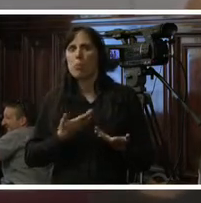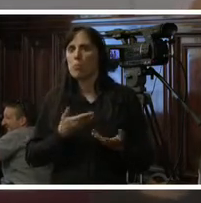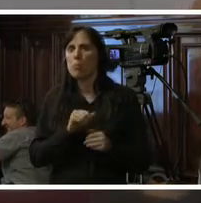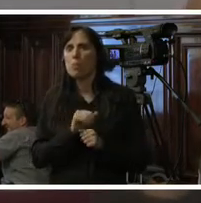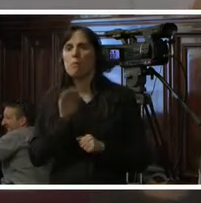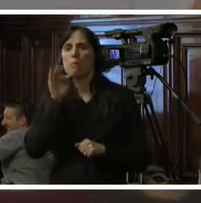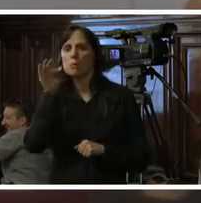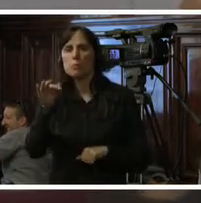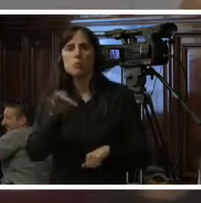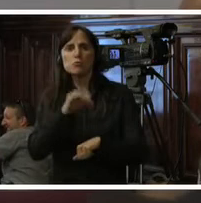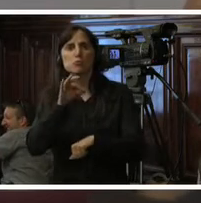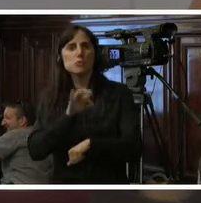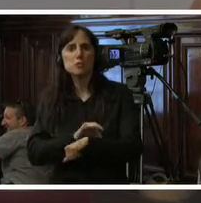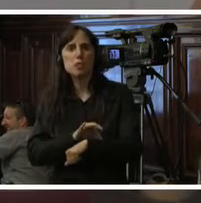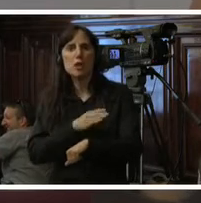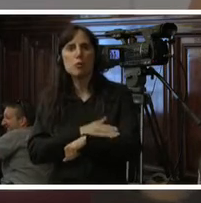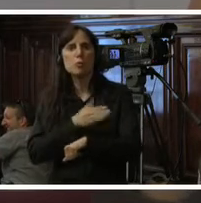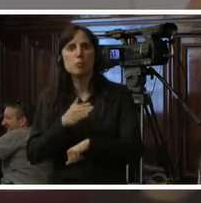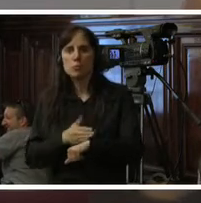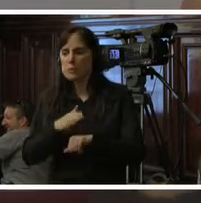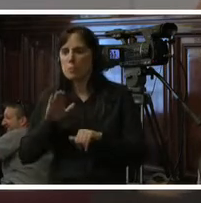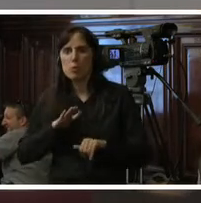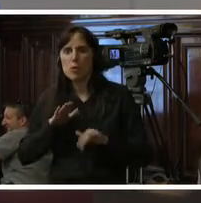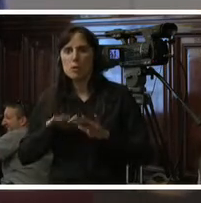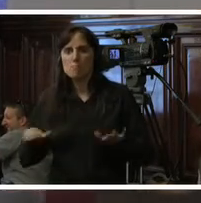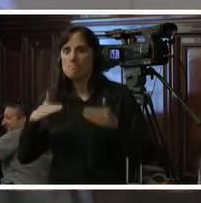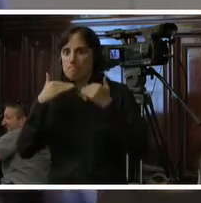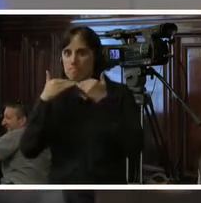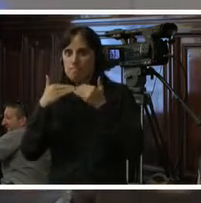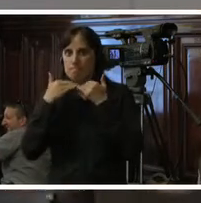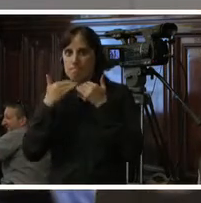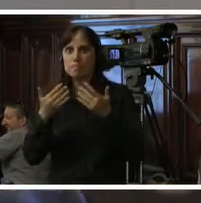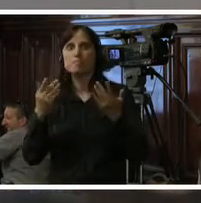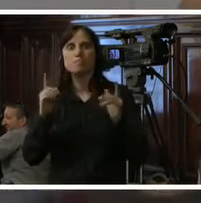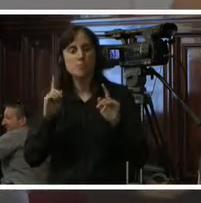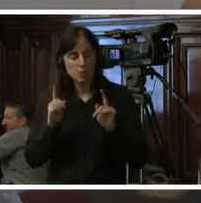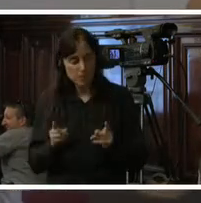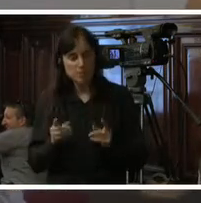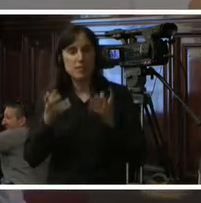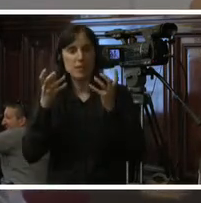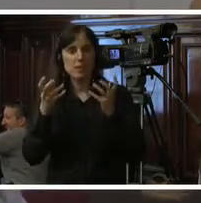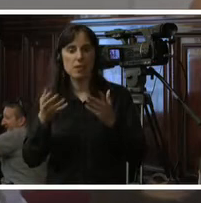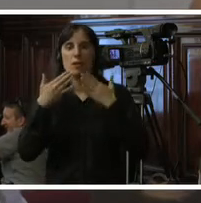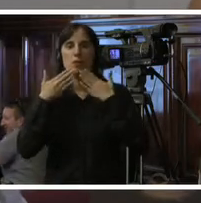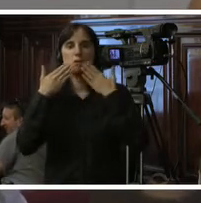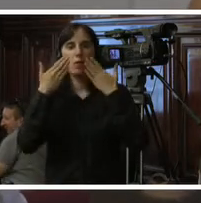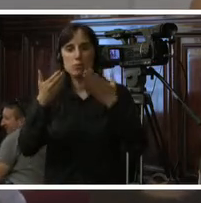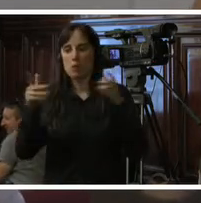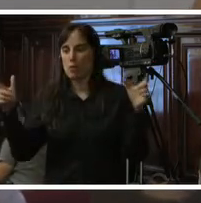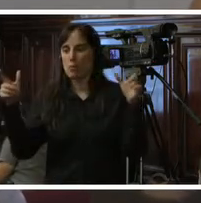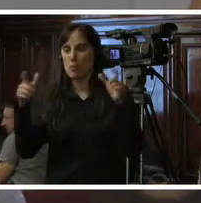punto todavía y luego quiero preguntar a la